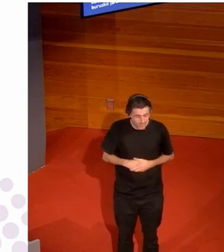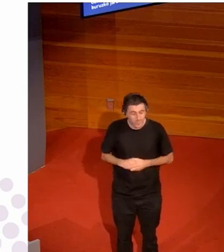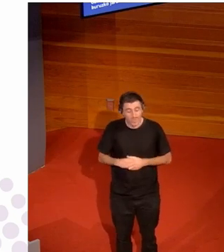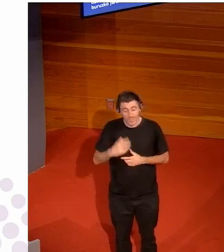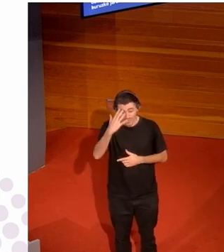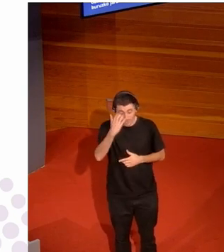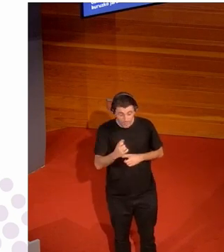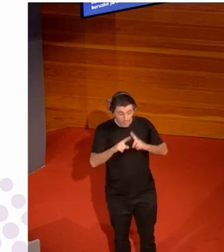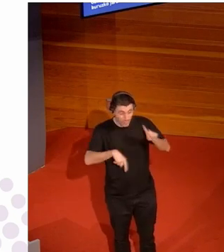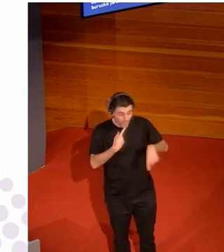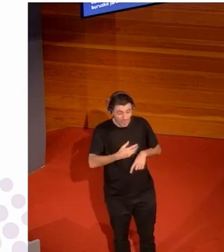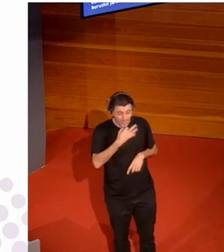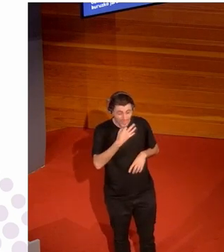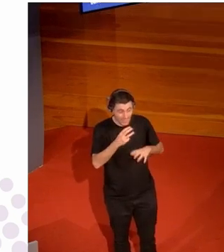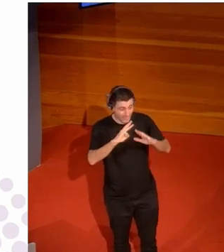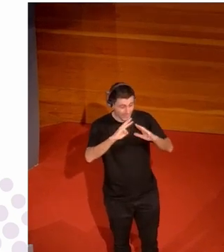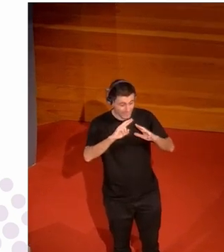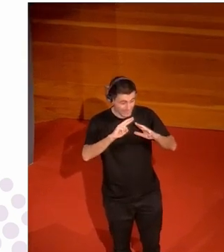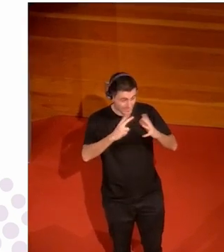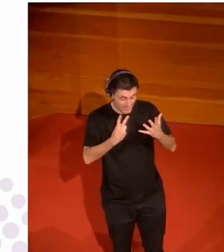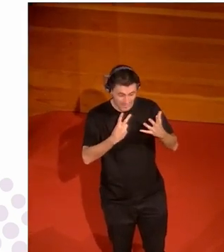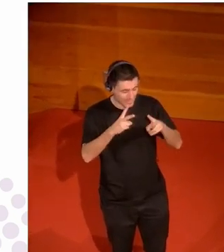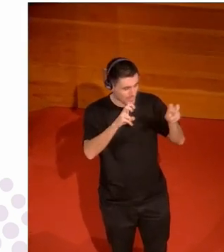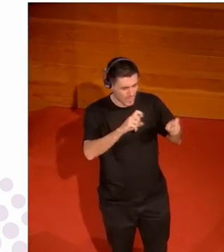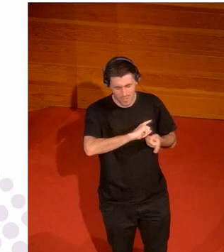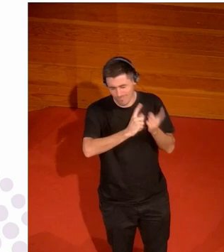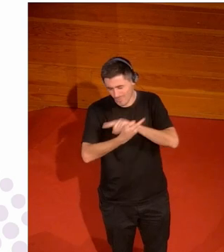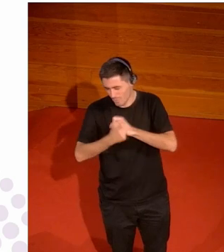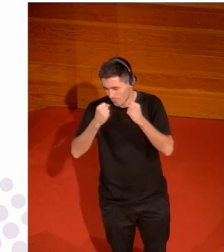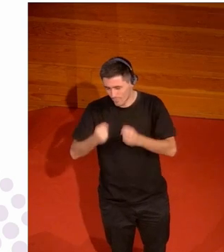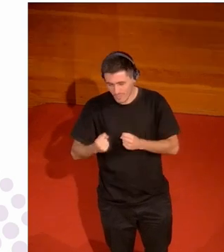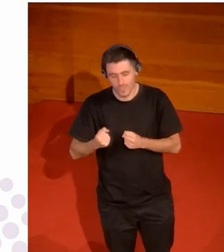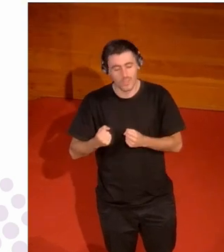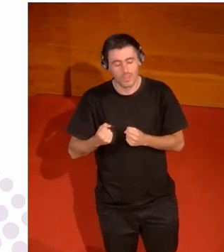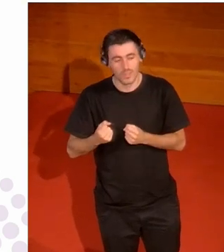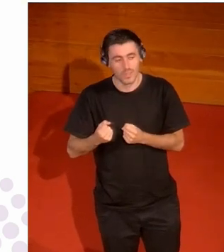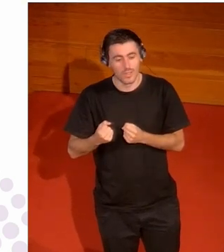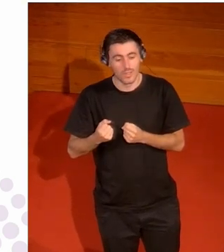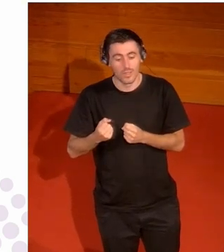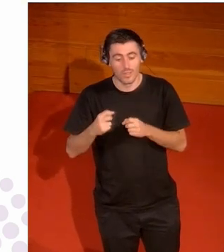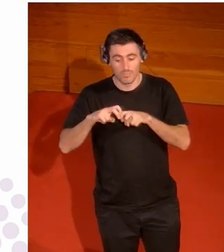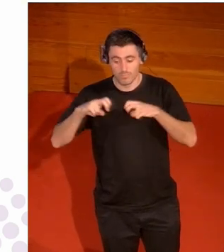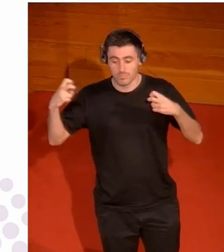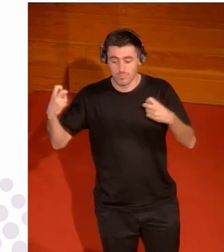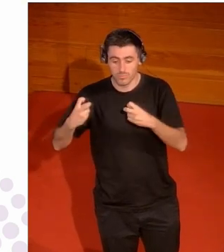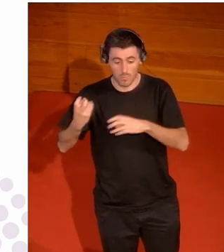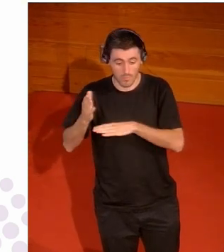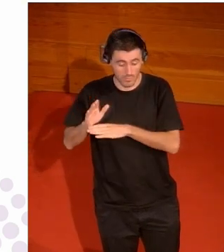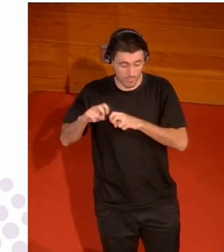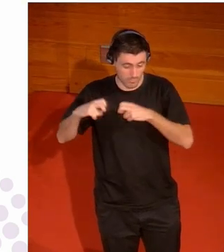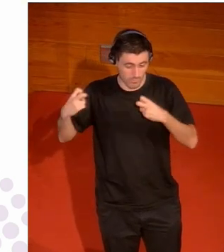saspiretan aretonetan gustiz gai aldatzen dugula eta maillenguru bat eskeniko dugula